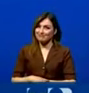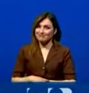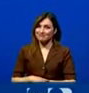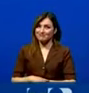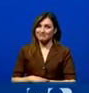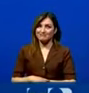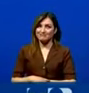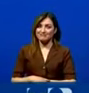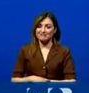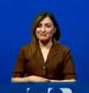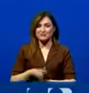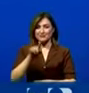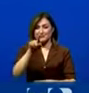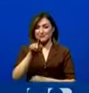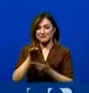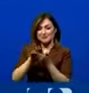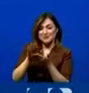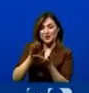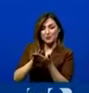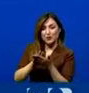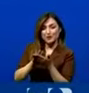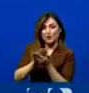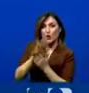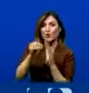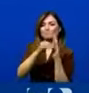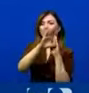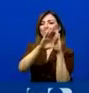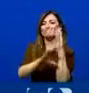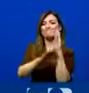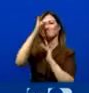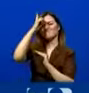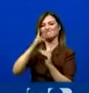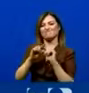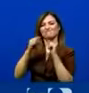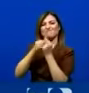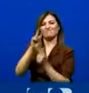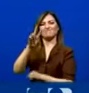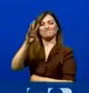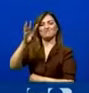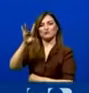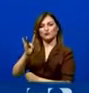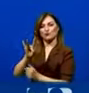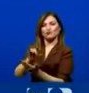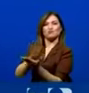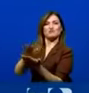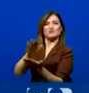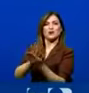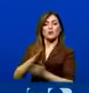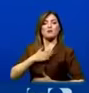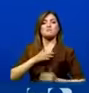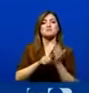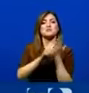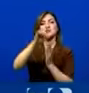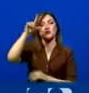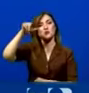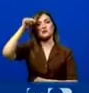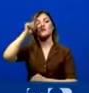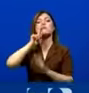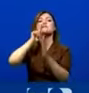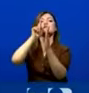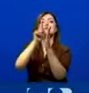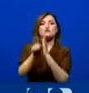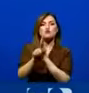han sido adoptadas de una manera inconstitucional y el ministerio prepara una demanda de inconstitucionalidad que será presentada